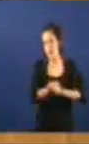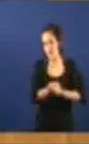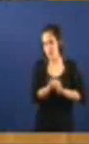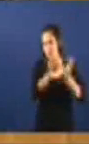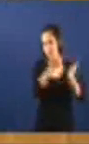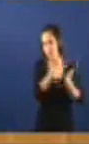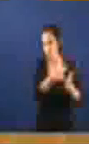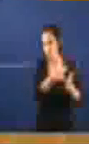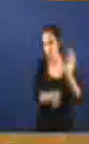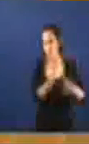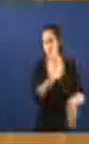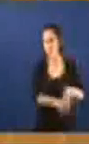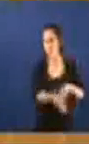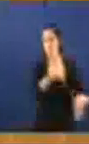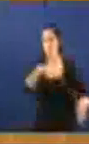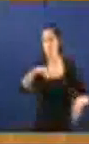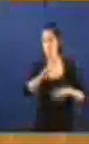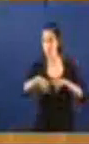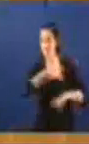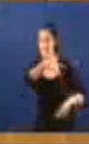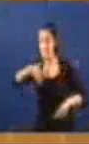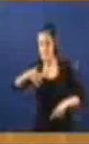Caixas Cómplice Fundamental